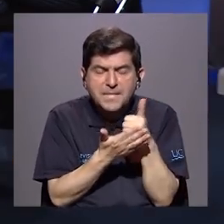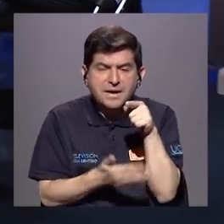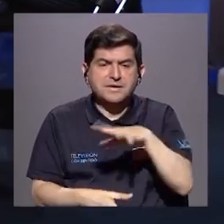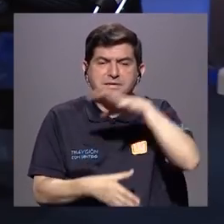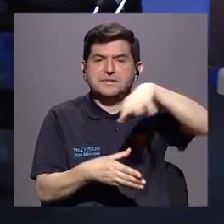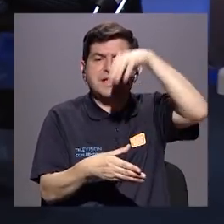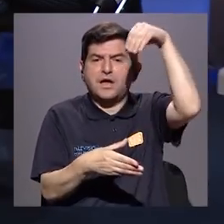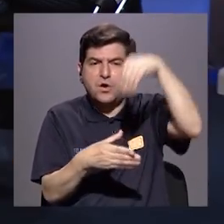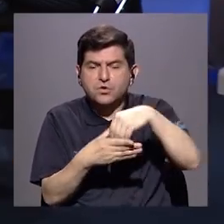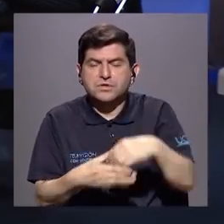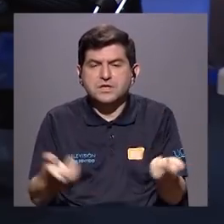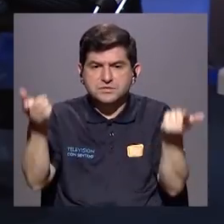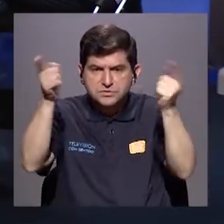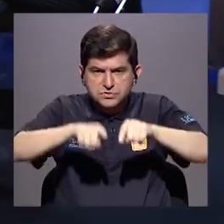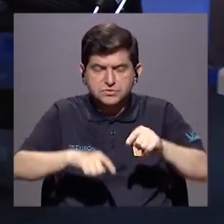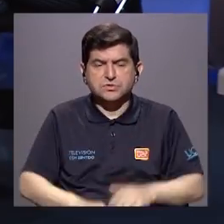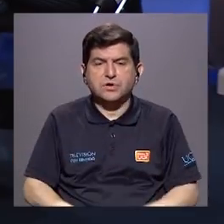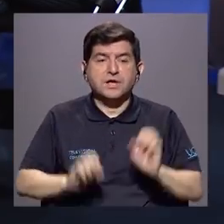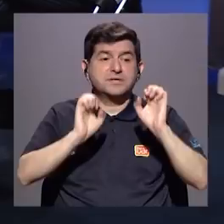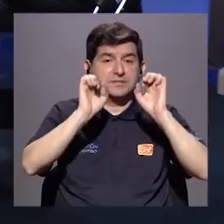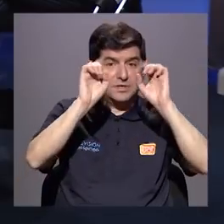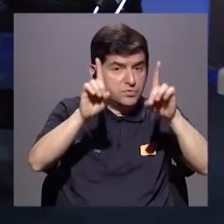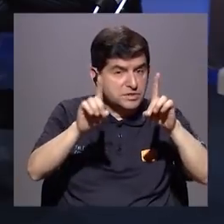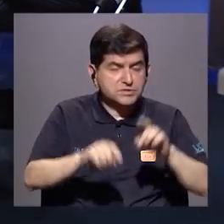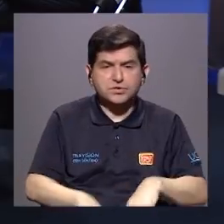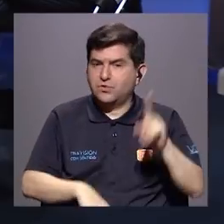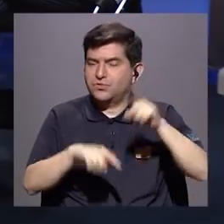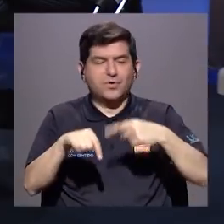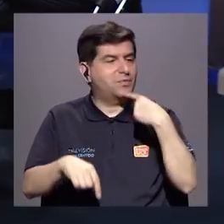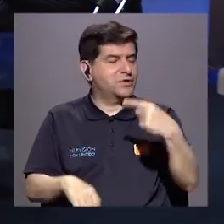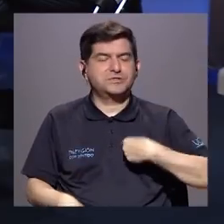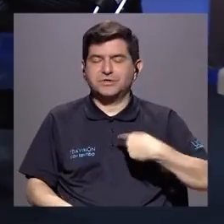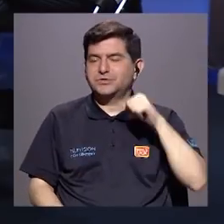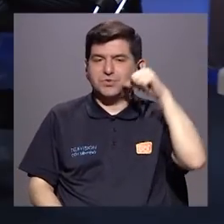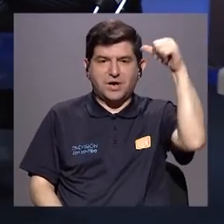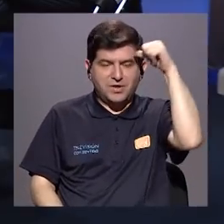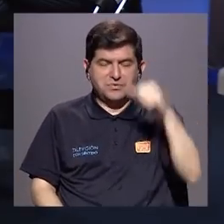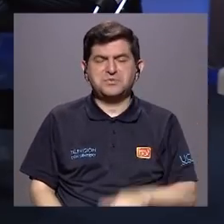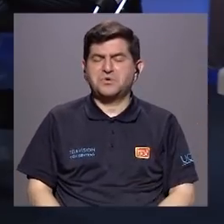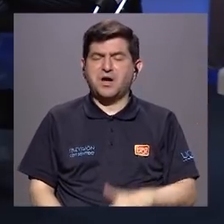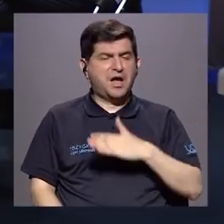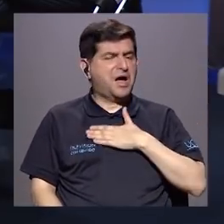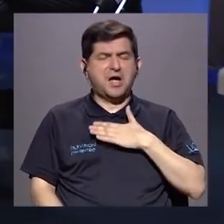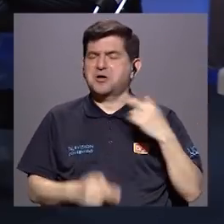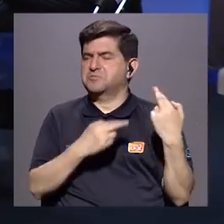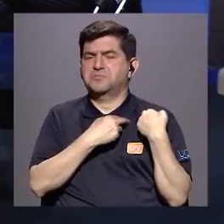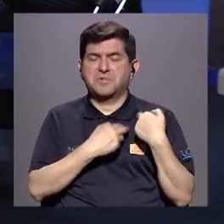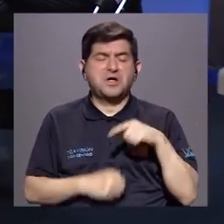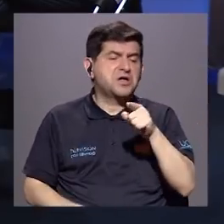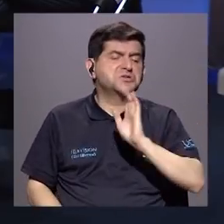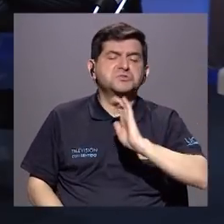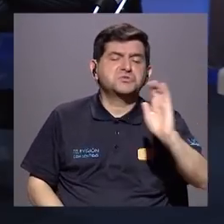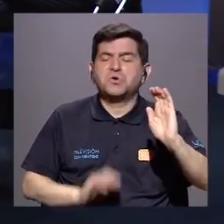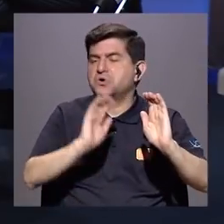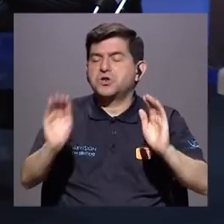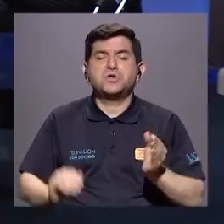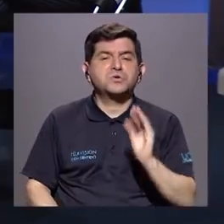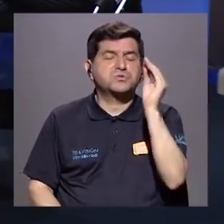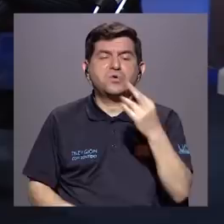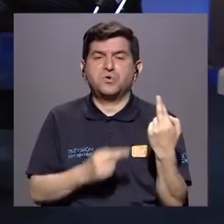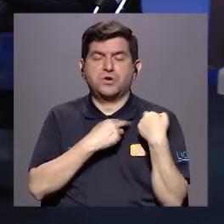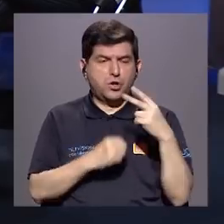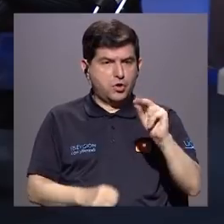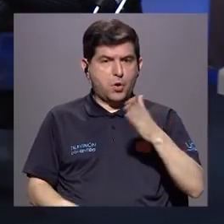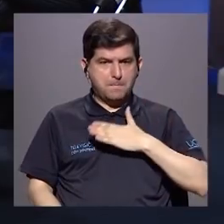parte de ese contexto donde se da, que es el ámbito educativo. No puedo decir como adulto que soy ajeno y que no pasa por mí y que esto es cosa de chiquillos. Yo